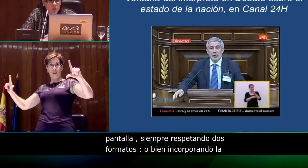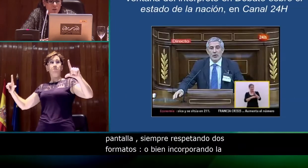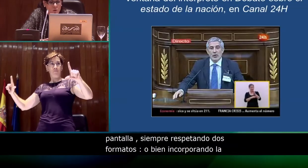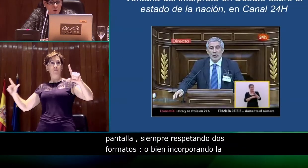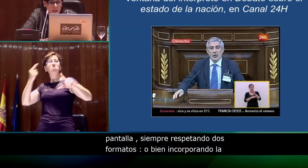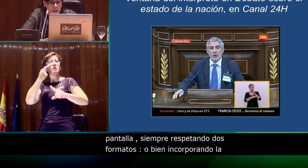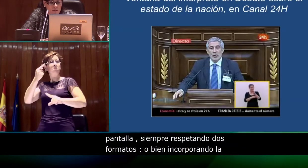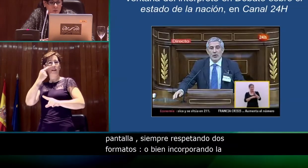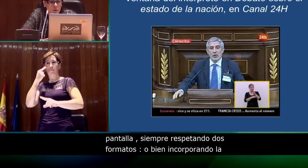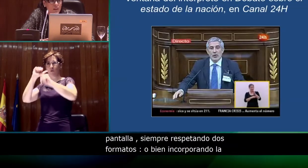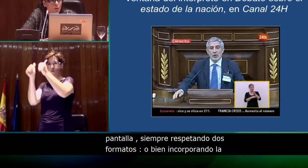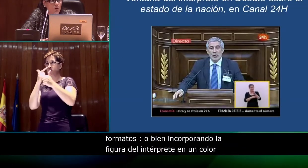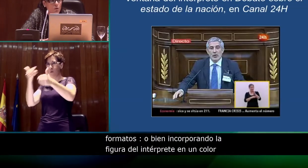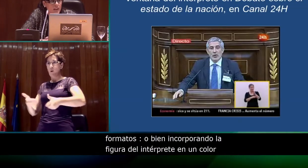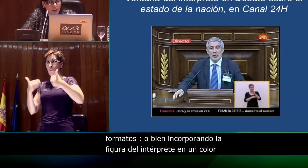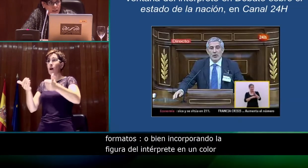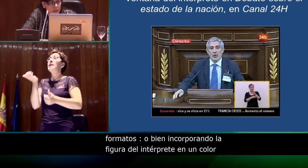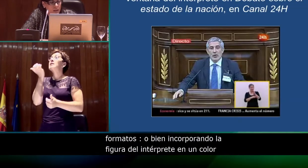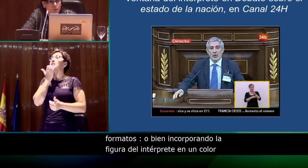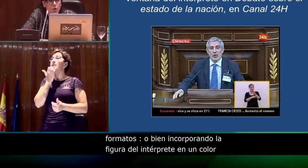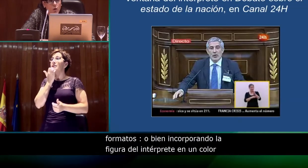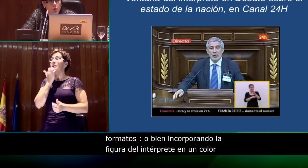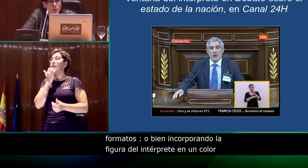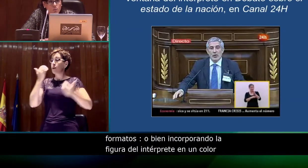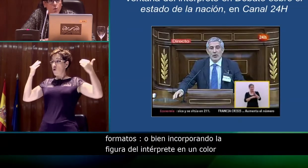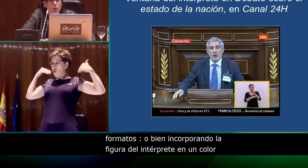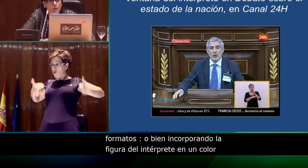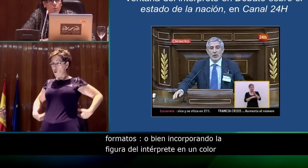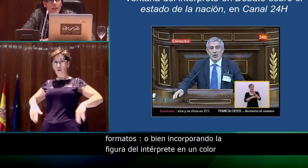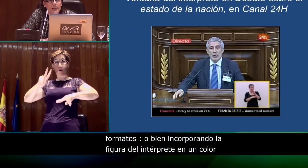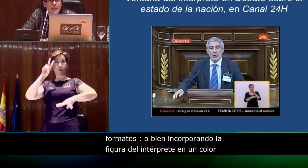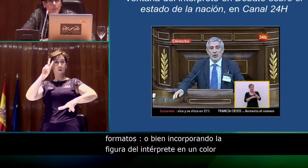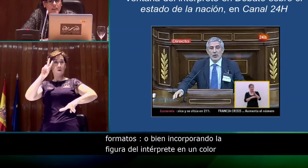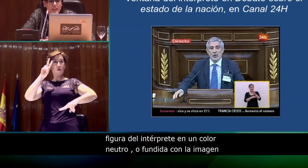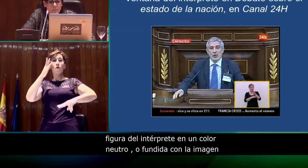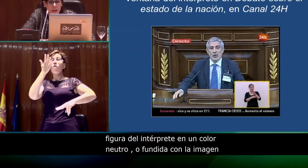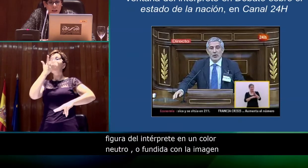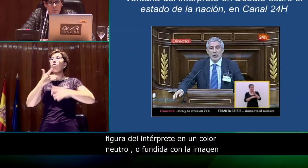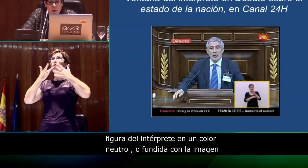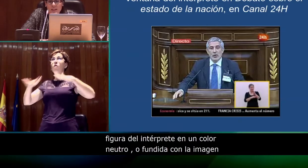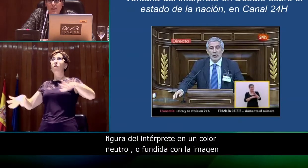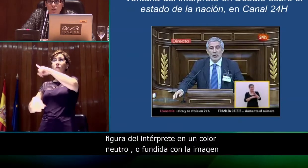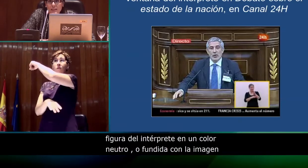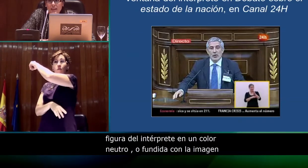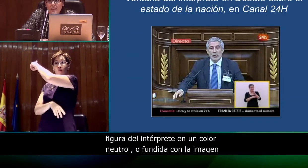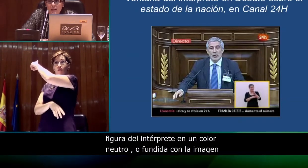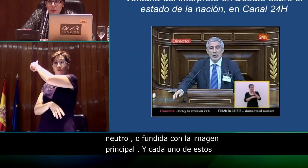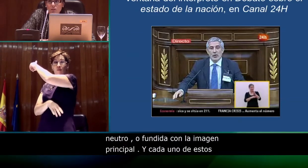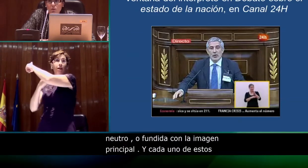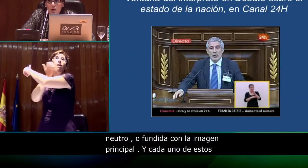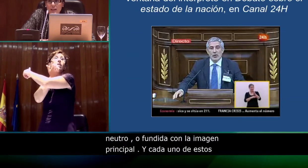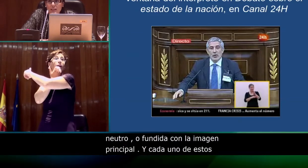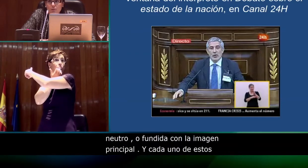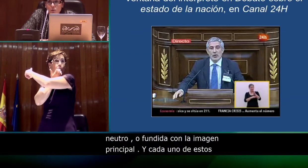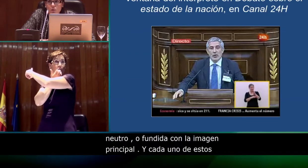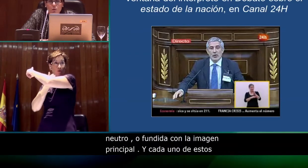caso de incorporar el fondo de color neutro con la figura del intérprete, por el espacio que se está reservando